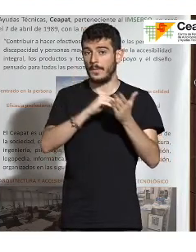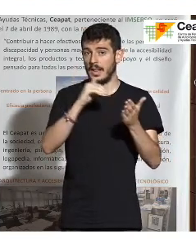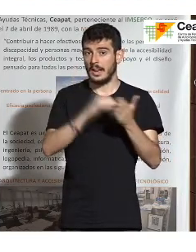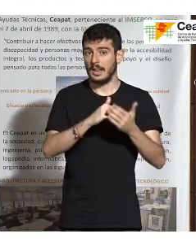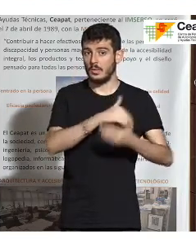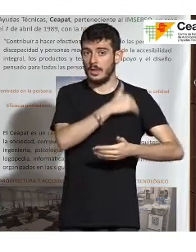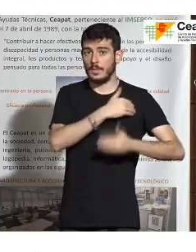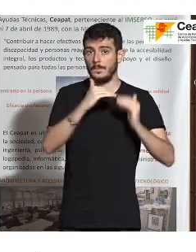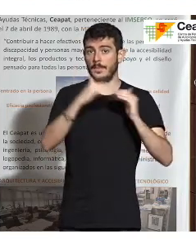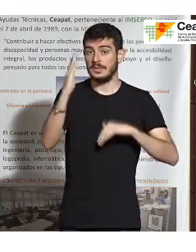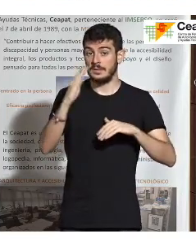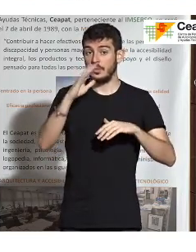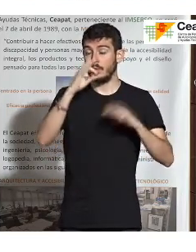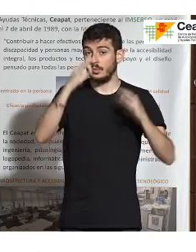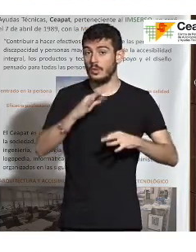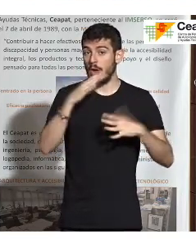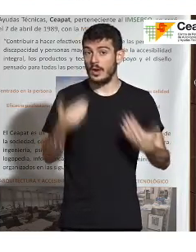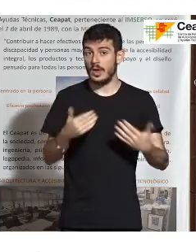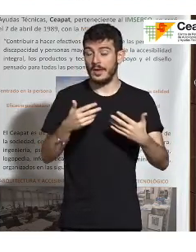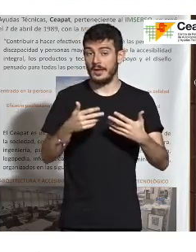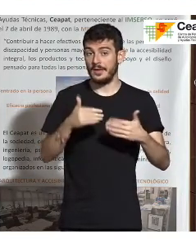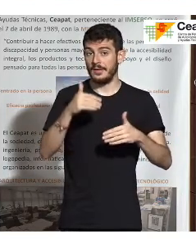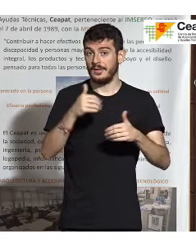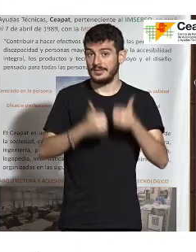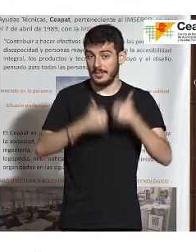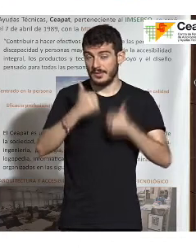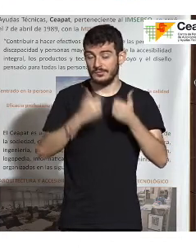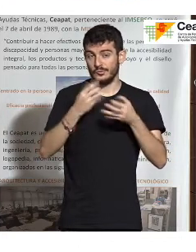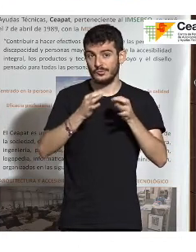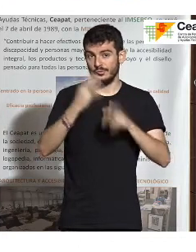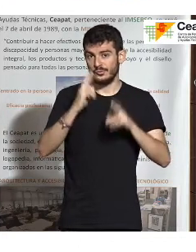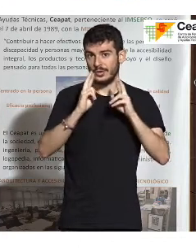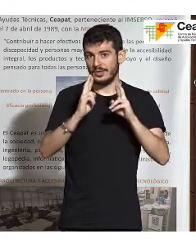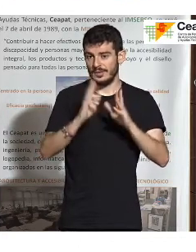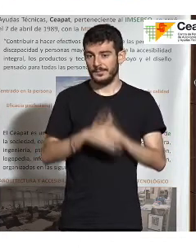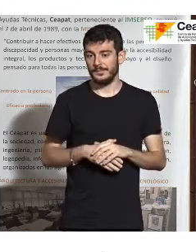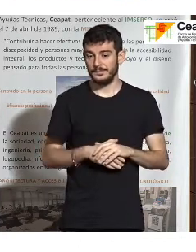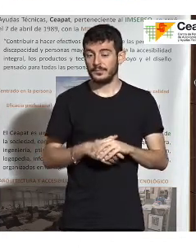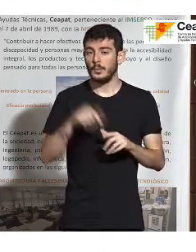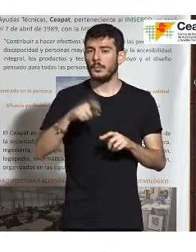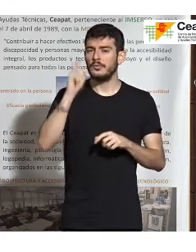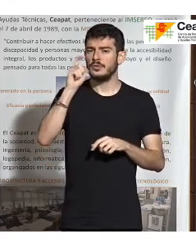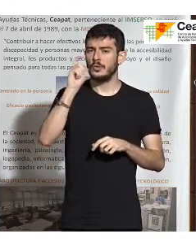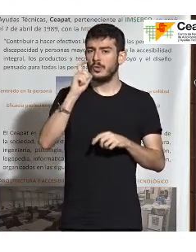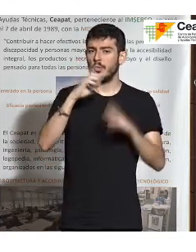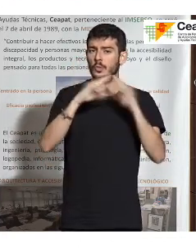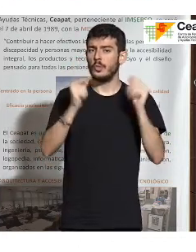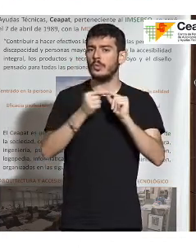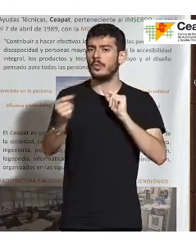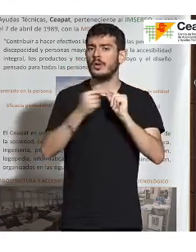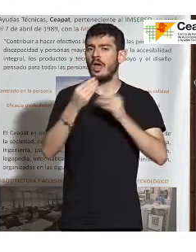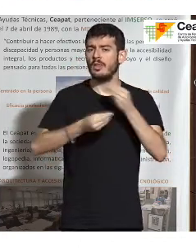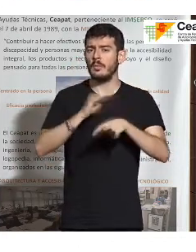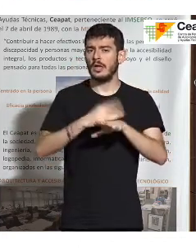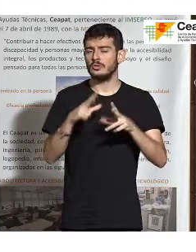sus exámenes, así que mucha suerte para todos ellos y ellas. Un profesor de la UNED, ¿qué puede hacer por contribuir a una mejor sociedad?